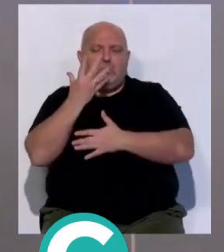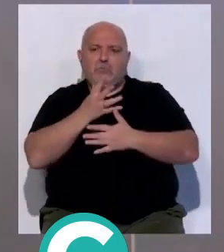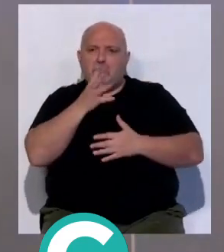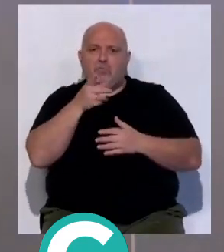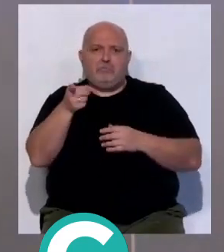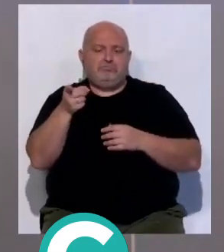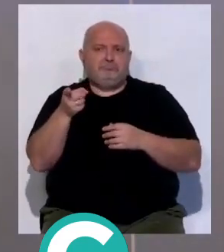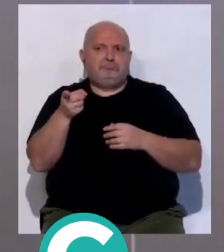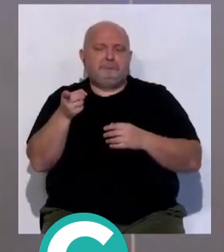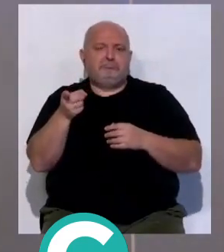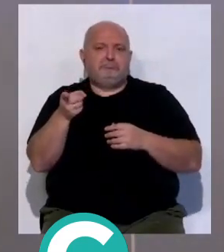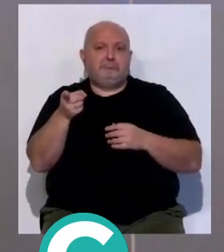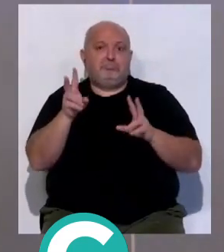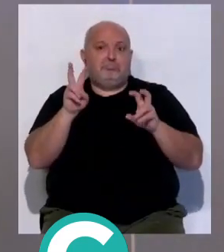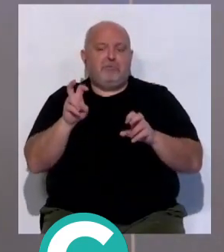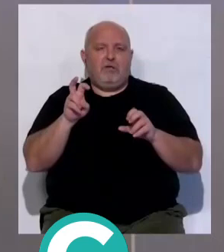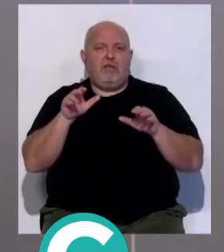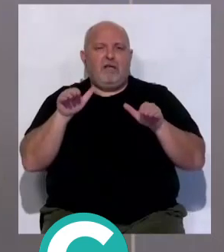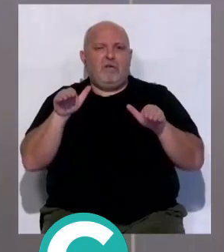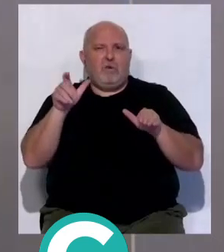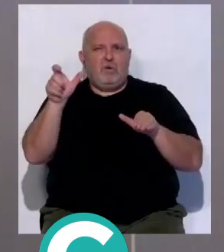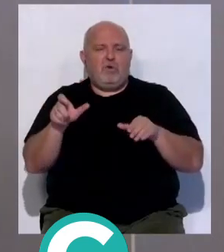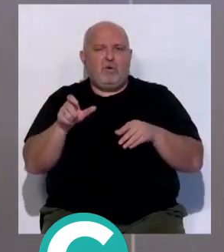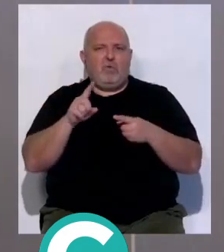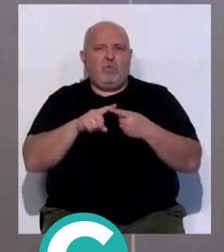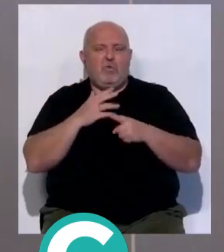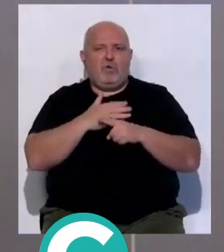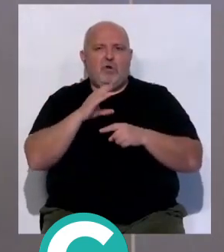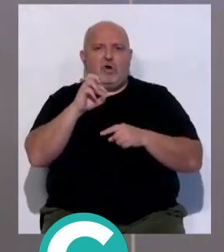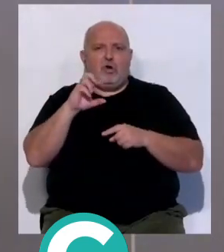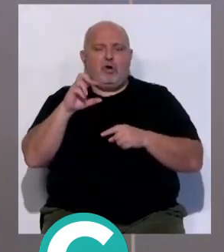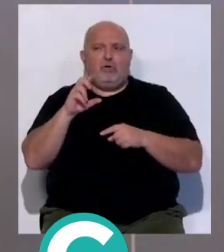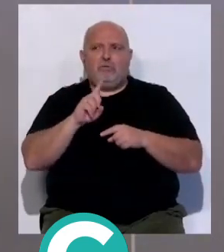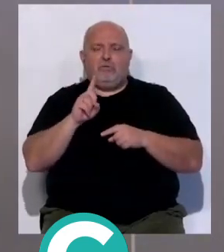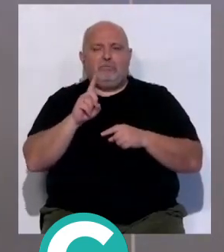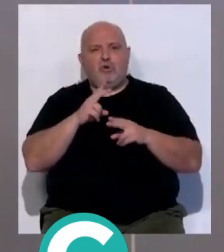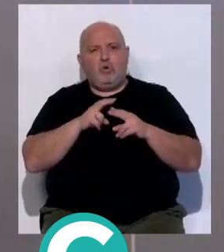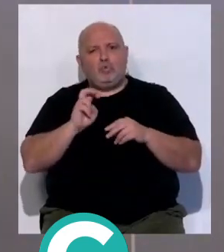el jugador del Atlético de Madrid y el... Correa. No, no,